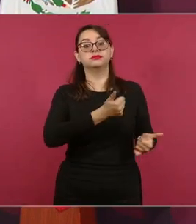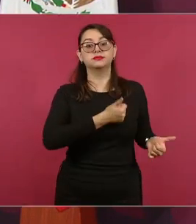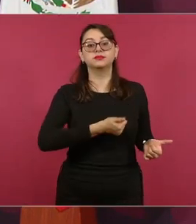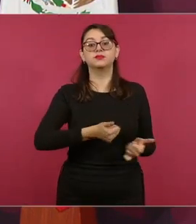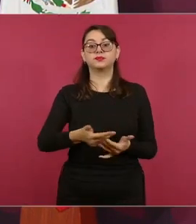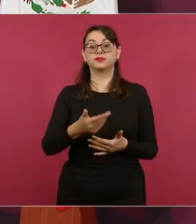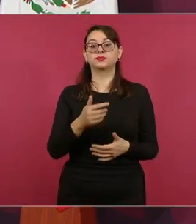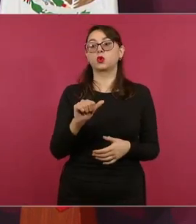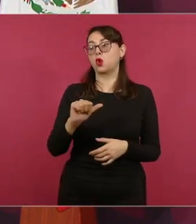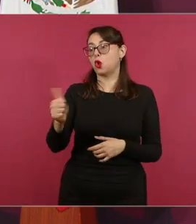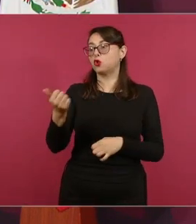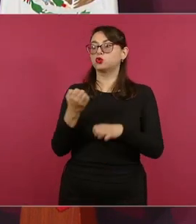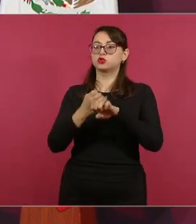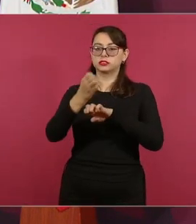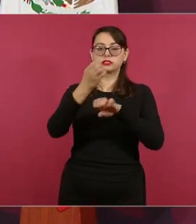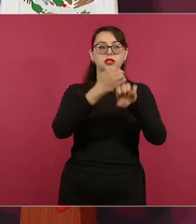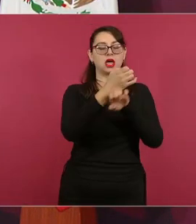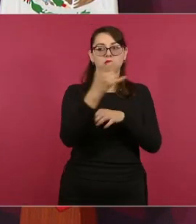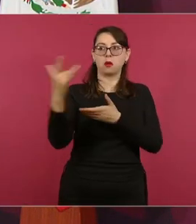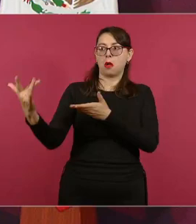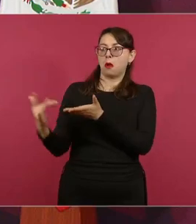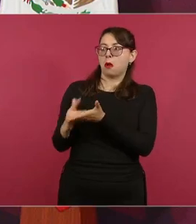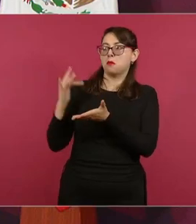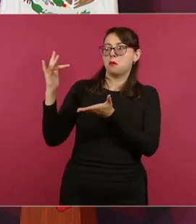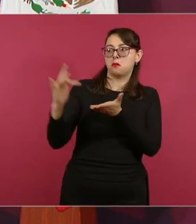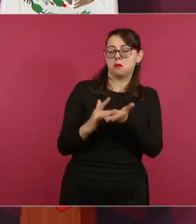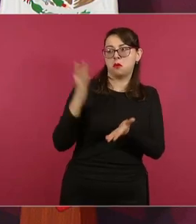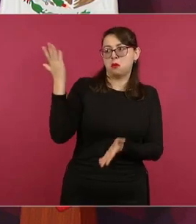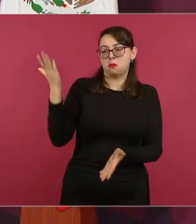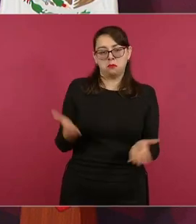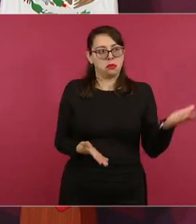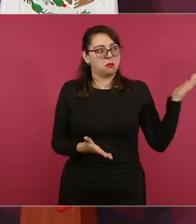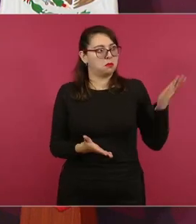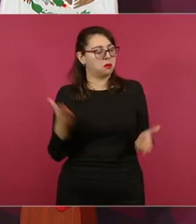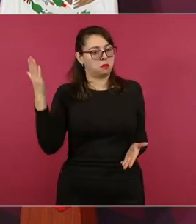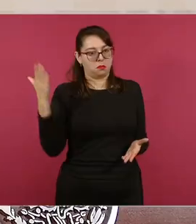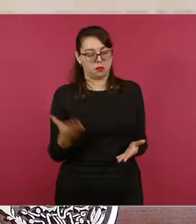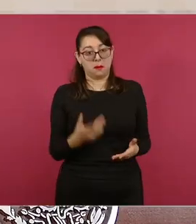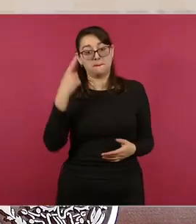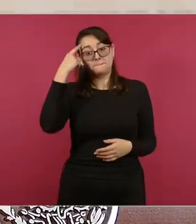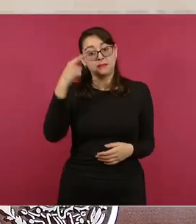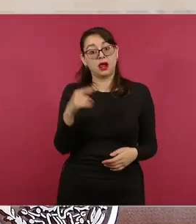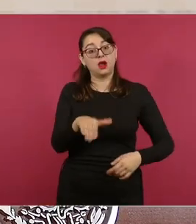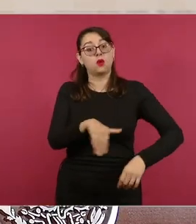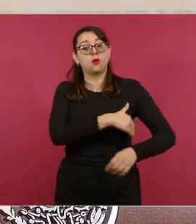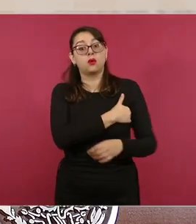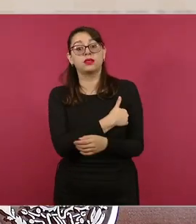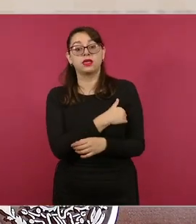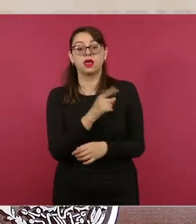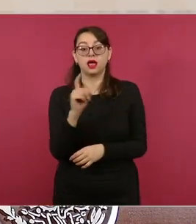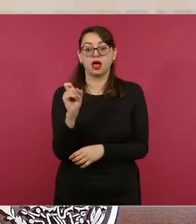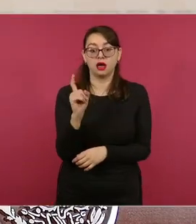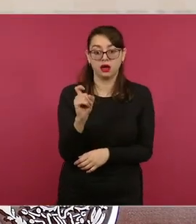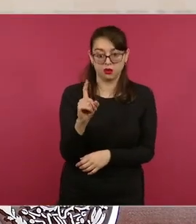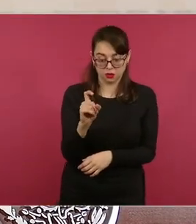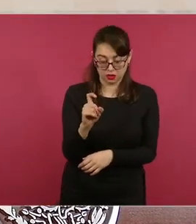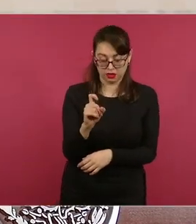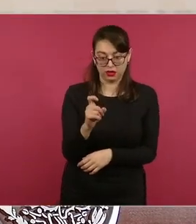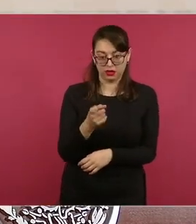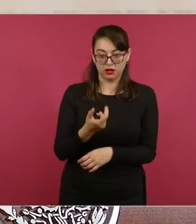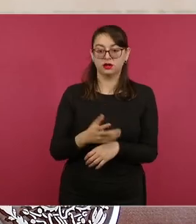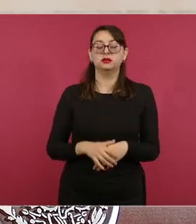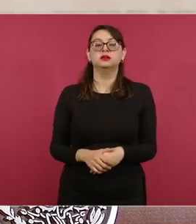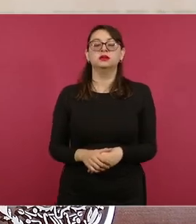de diferentes estados. Esperemos que el día de hoy inicie el movimiento las demás. En